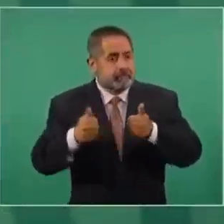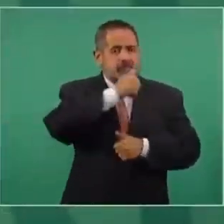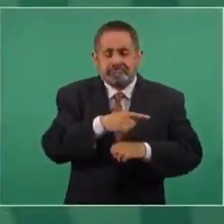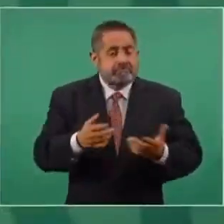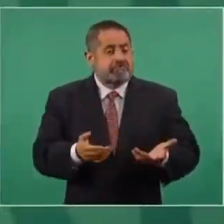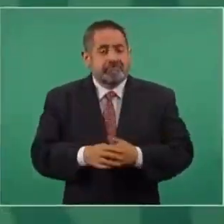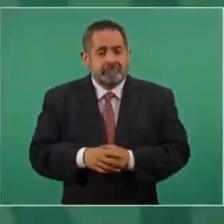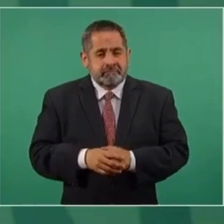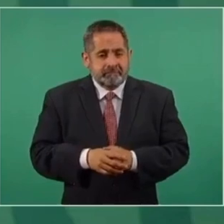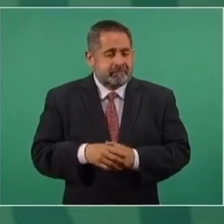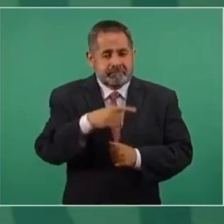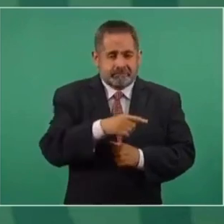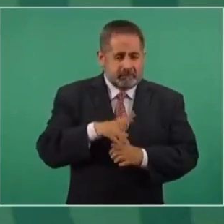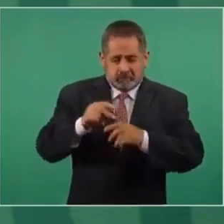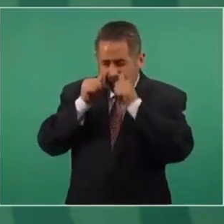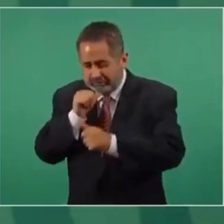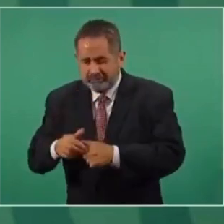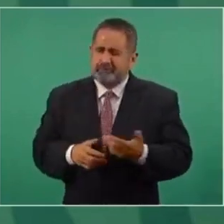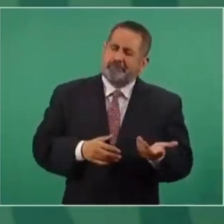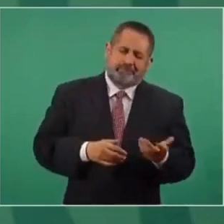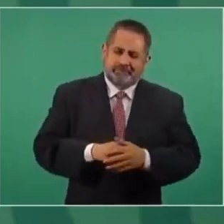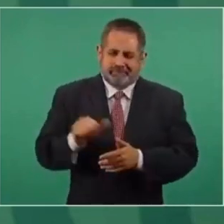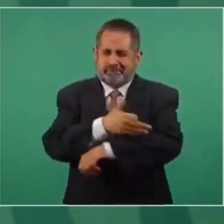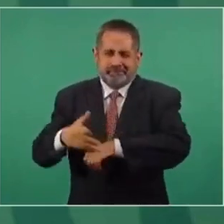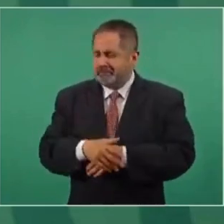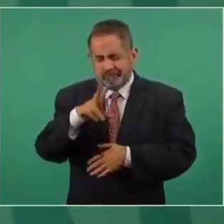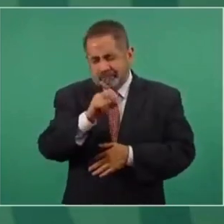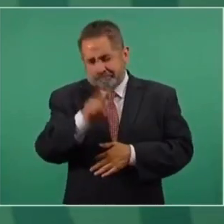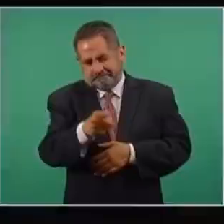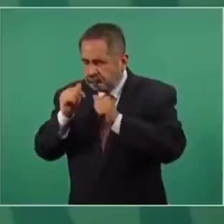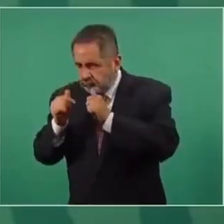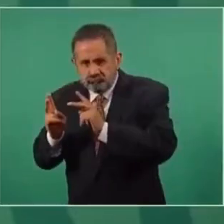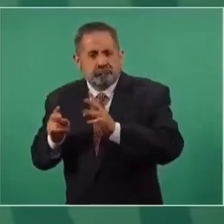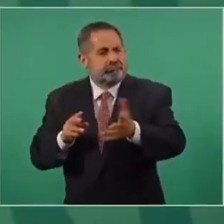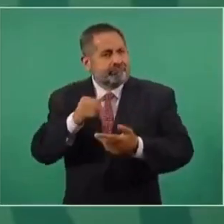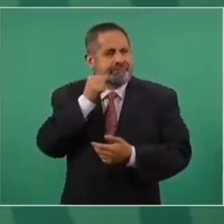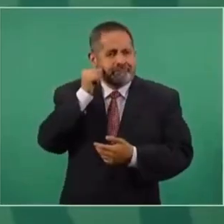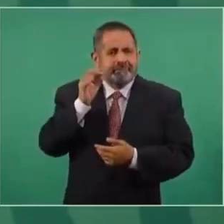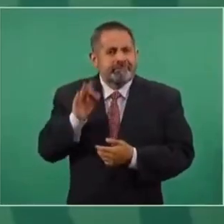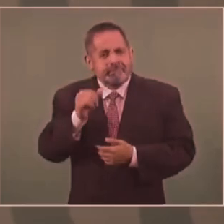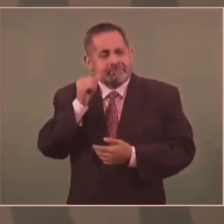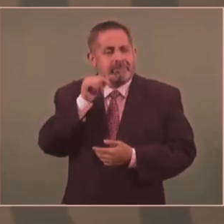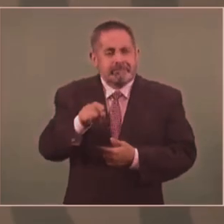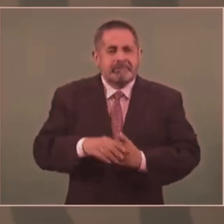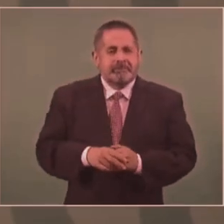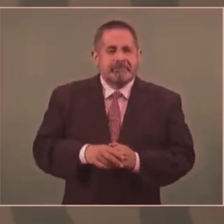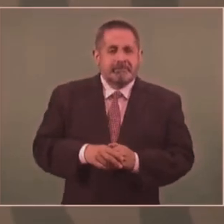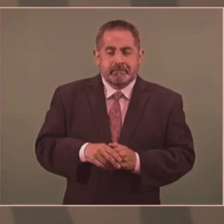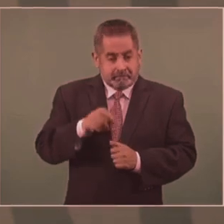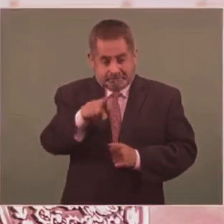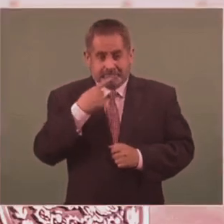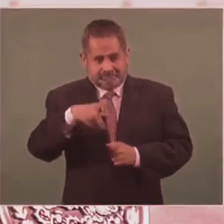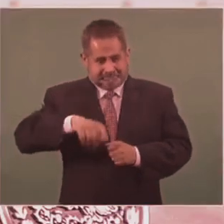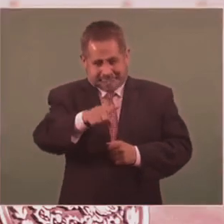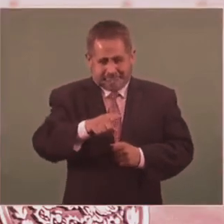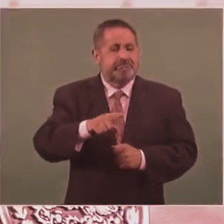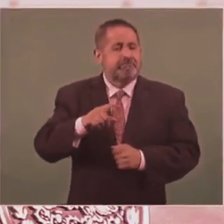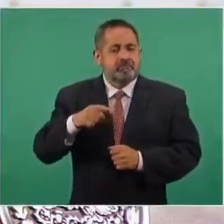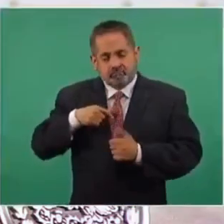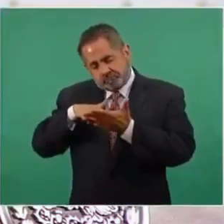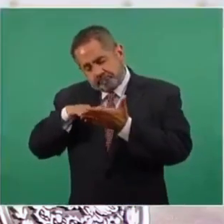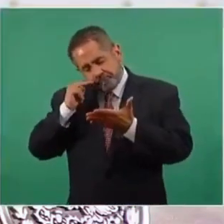dueños de la W. Que esto de que no se le atienden a los familiares no es cierto. Ayer, precisamente, frente a esta denuncia que tú haces,